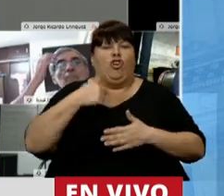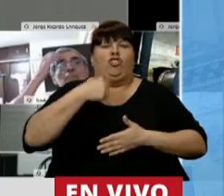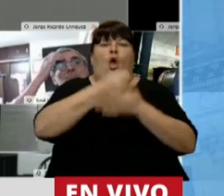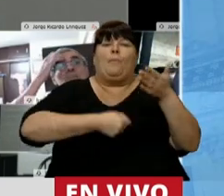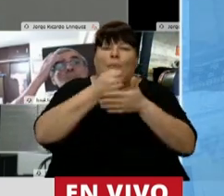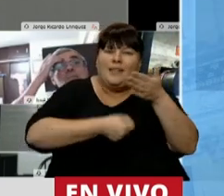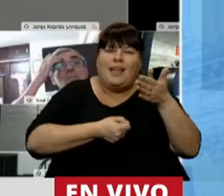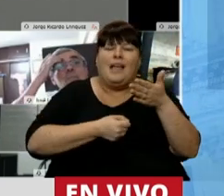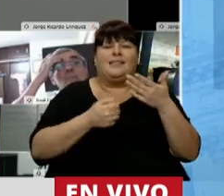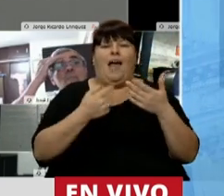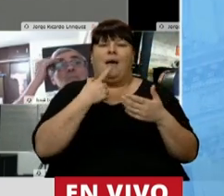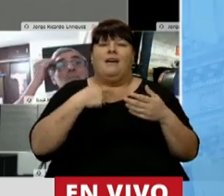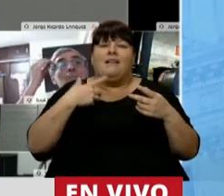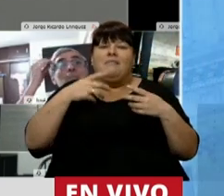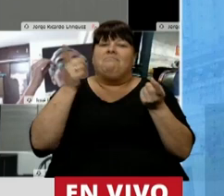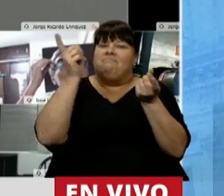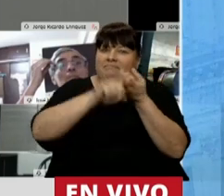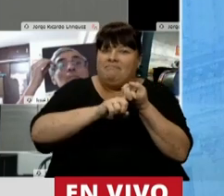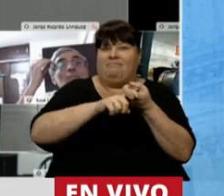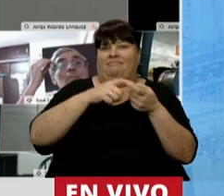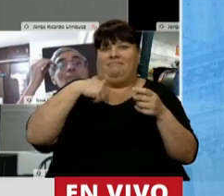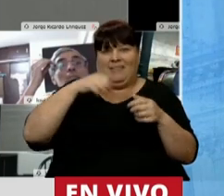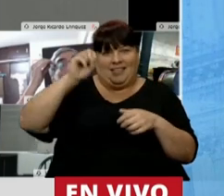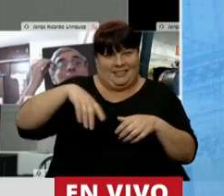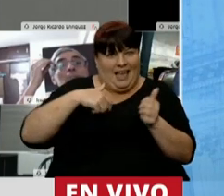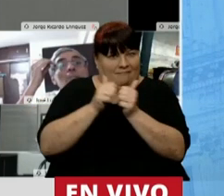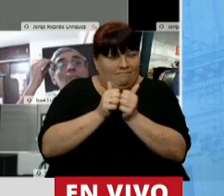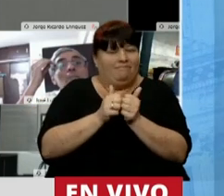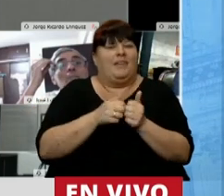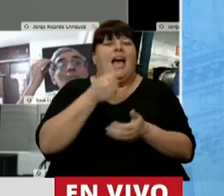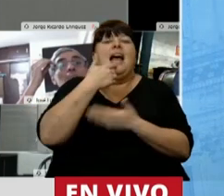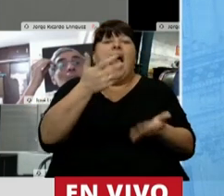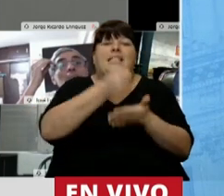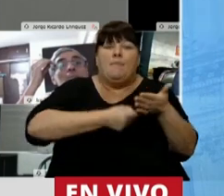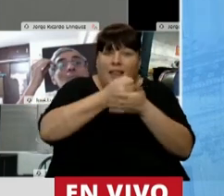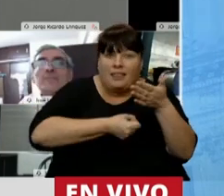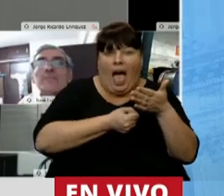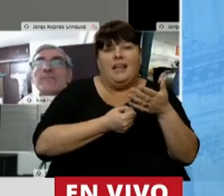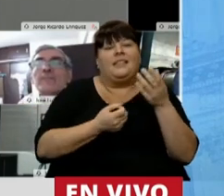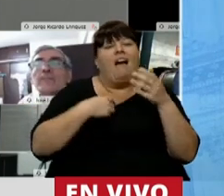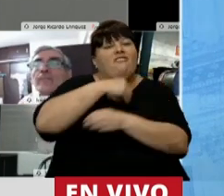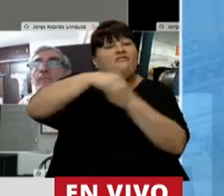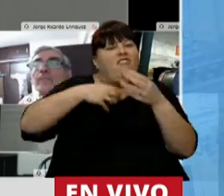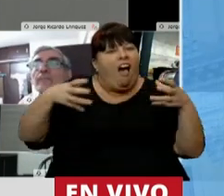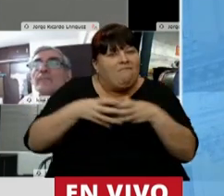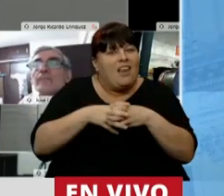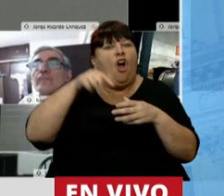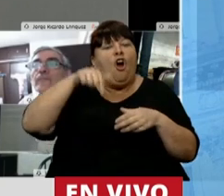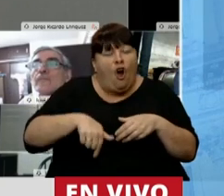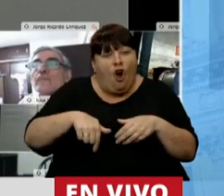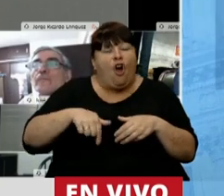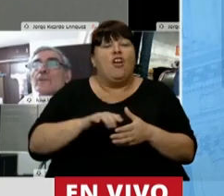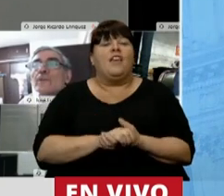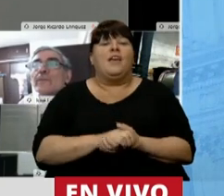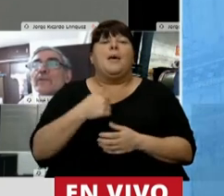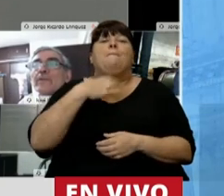militancia pude encontrar a mi compañera, a quien la tengo presente. Con la militancia pude armar una familia y hoy tuve el gusto